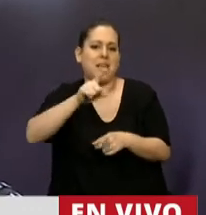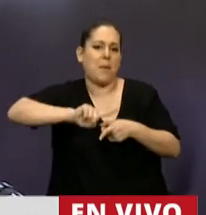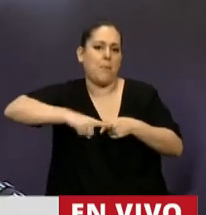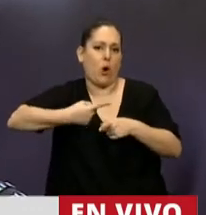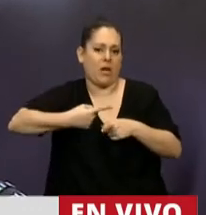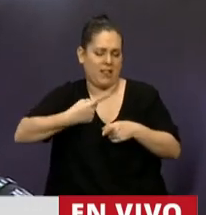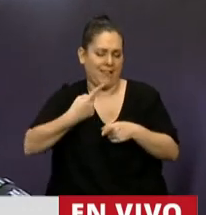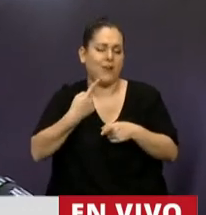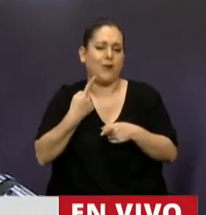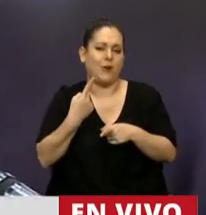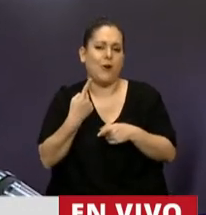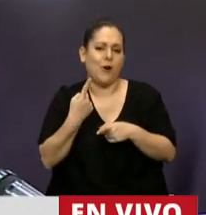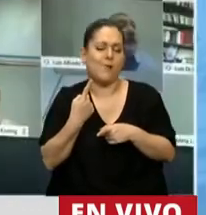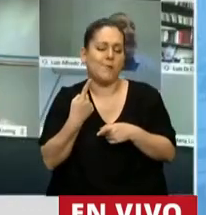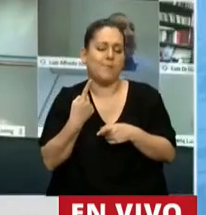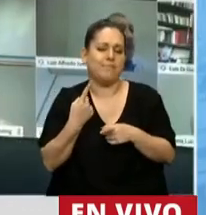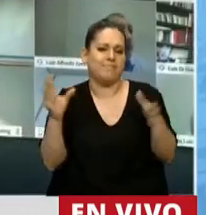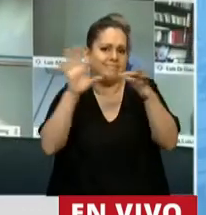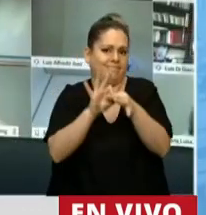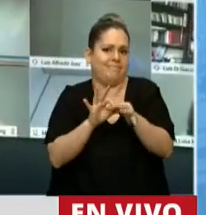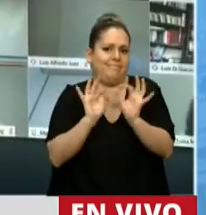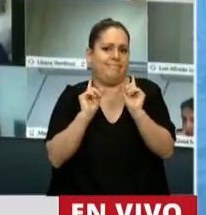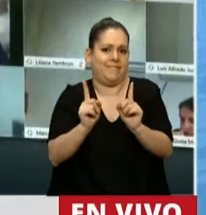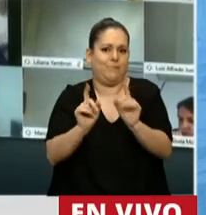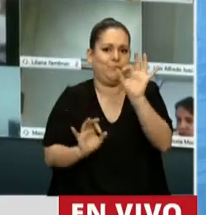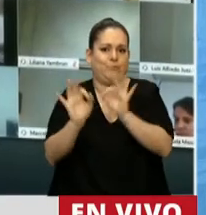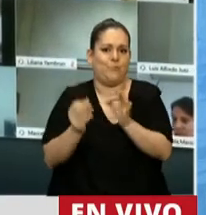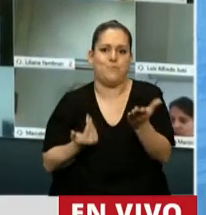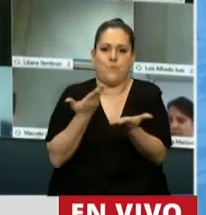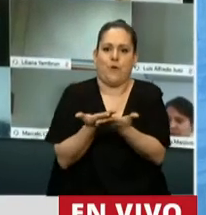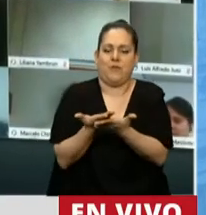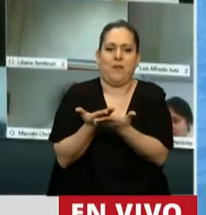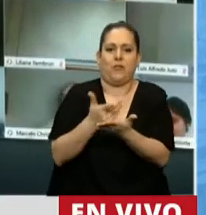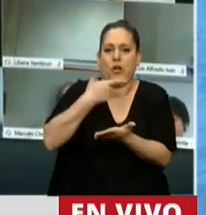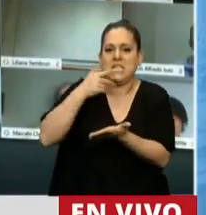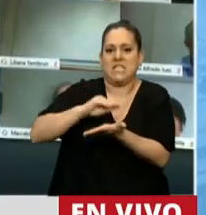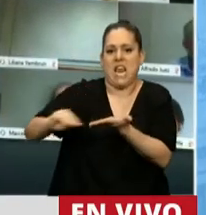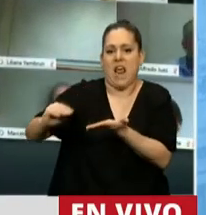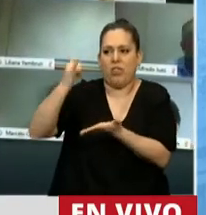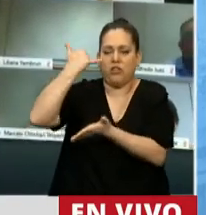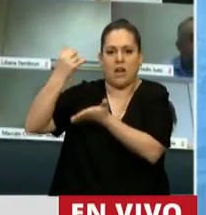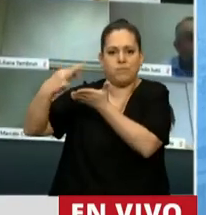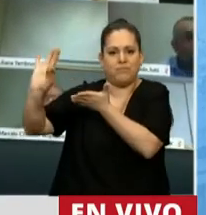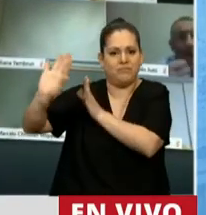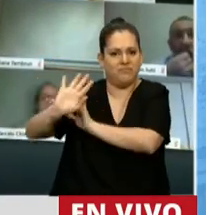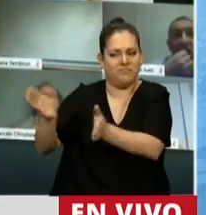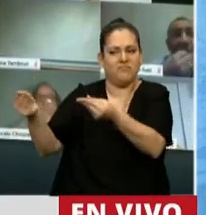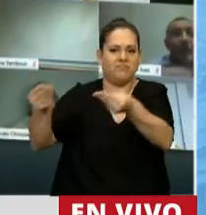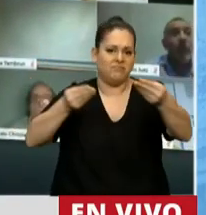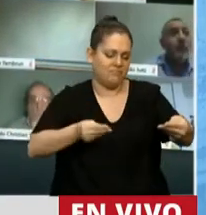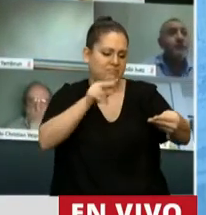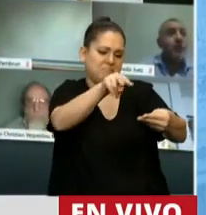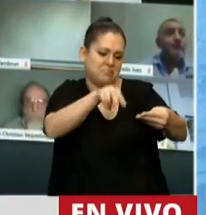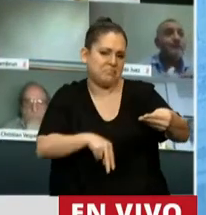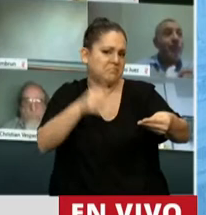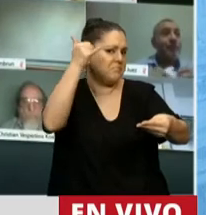a este proyecto de ley que viene del Senado y que luego de haberlo estudiado, atravesado